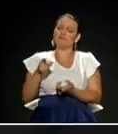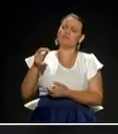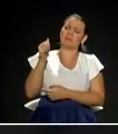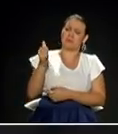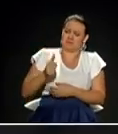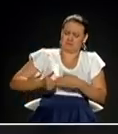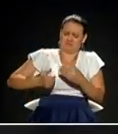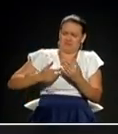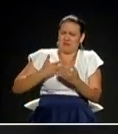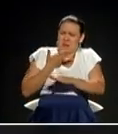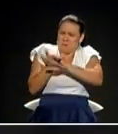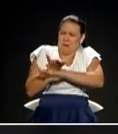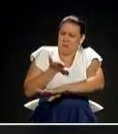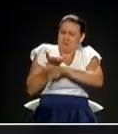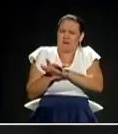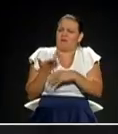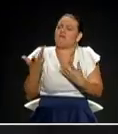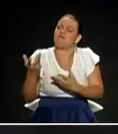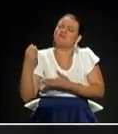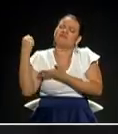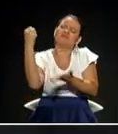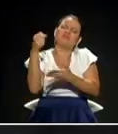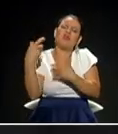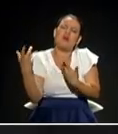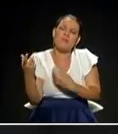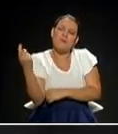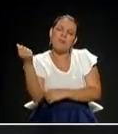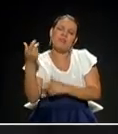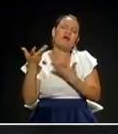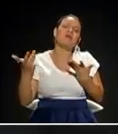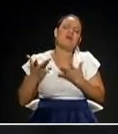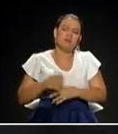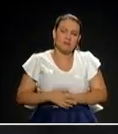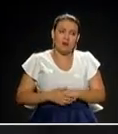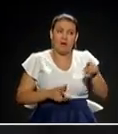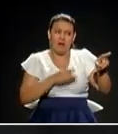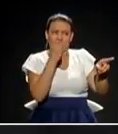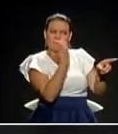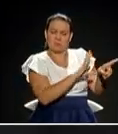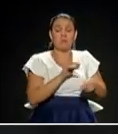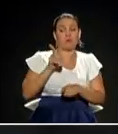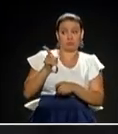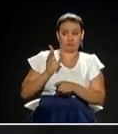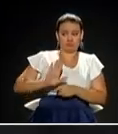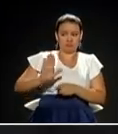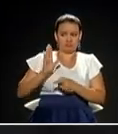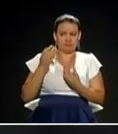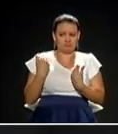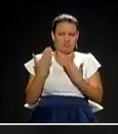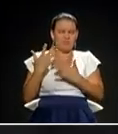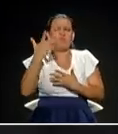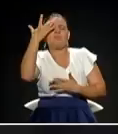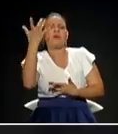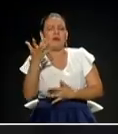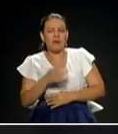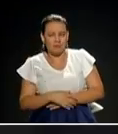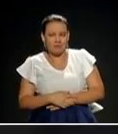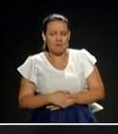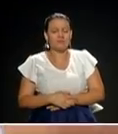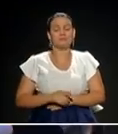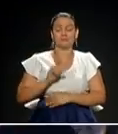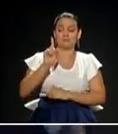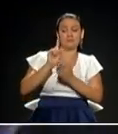recursos que tiene el municipio, ¿cómo las financiaría él? ¿Por qué los de los demás no funcionan? ¿Por qué los de él sí funcionan? Un minuto.